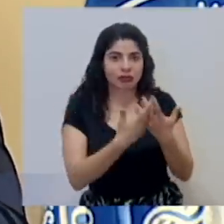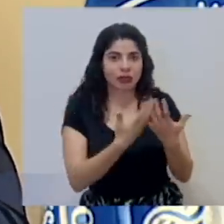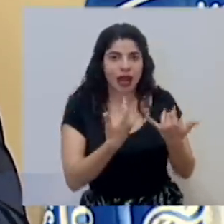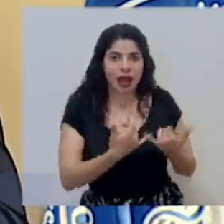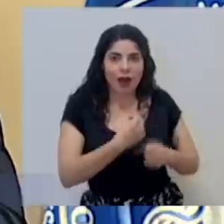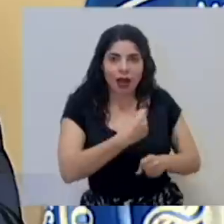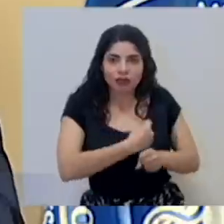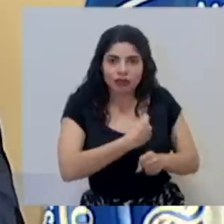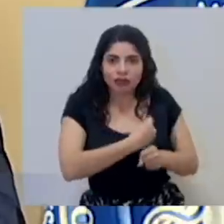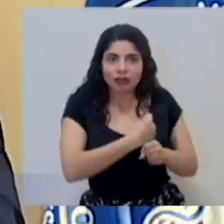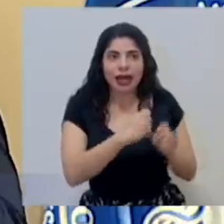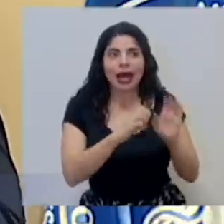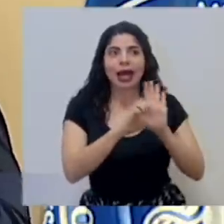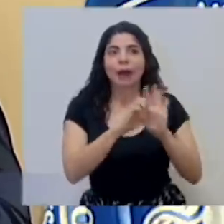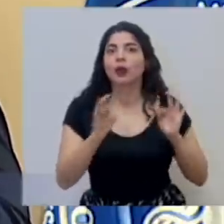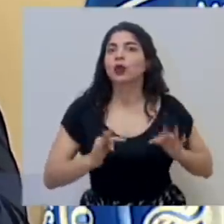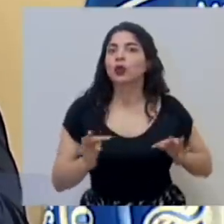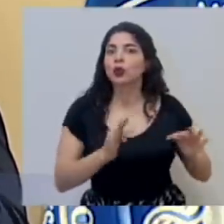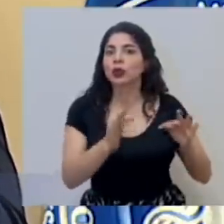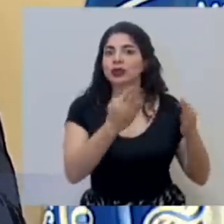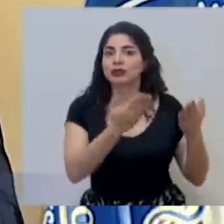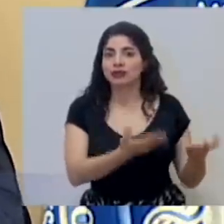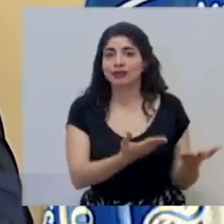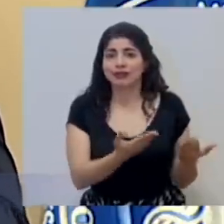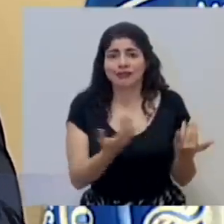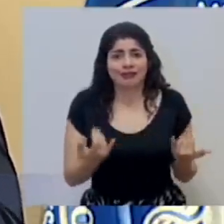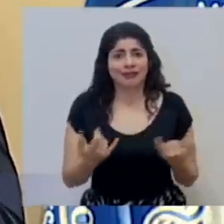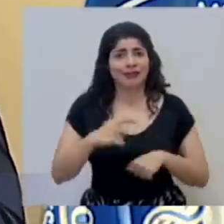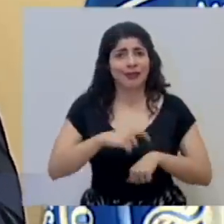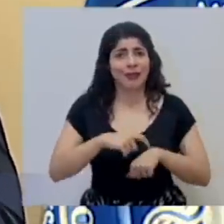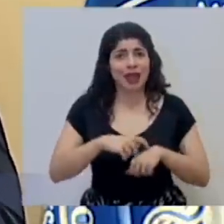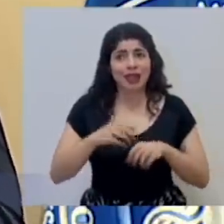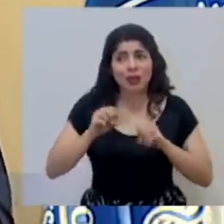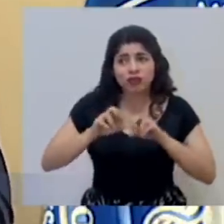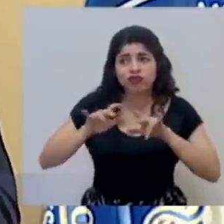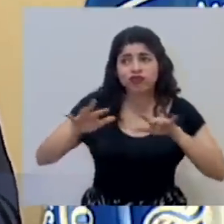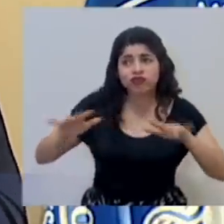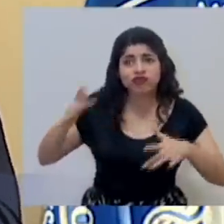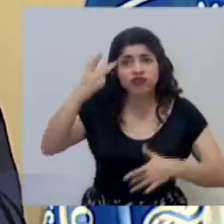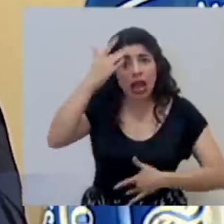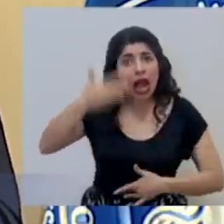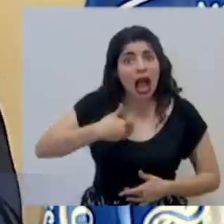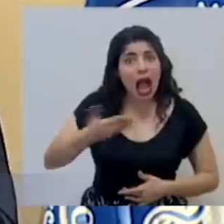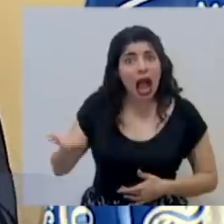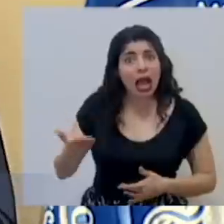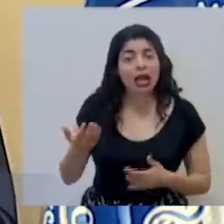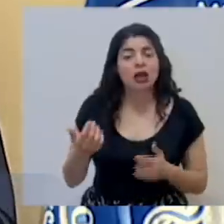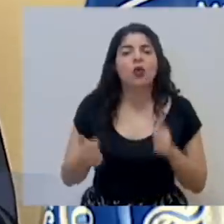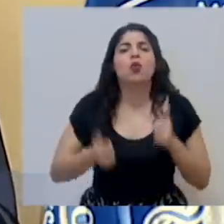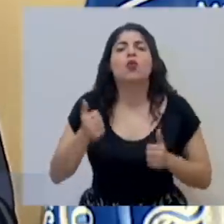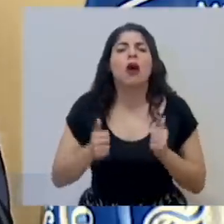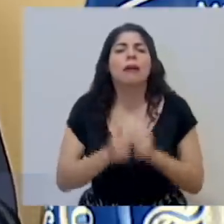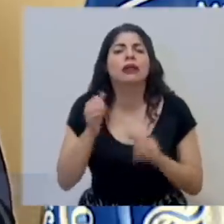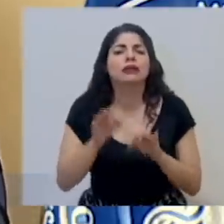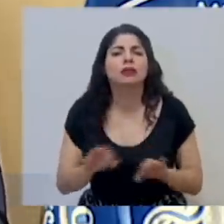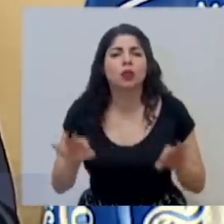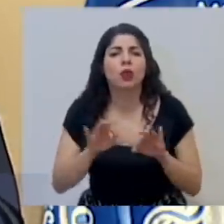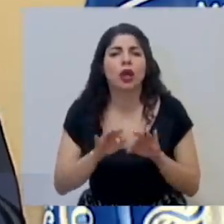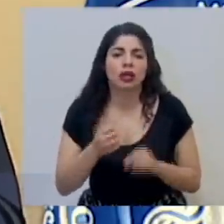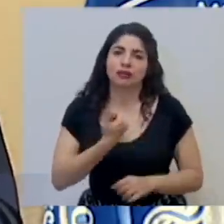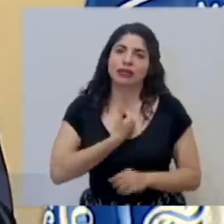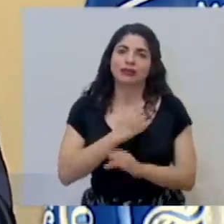en áreas, por ejemplo, como el turismo. Ya que hay un momento en que hay transmisión comunitaria, ahora lo más importante